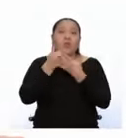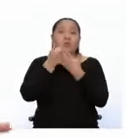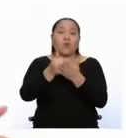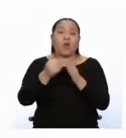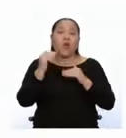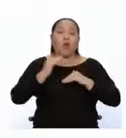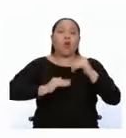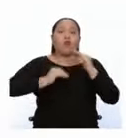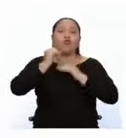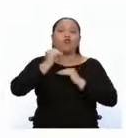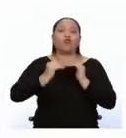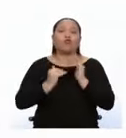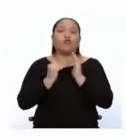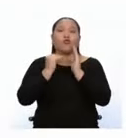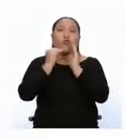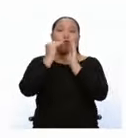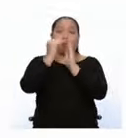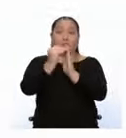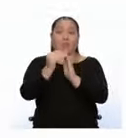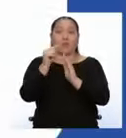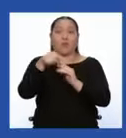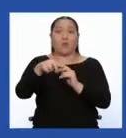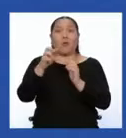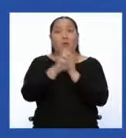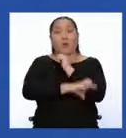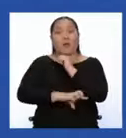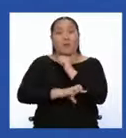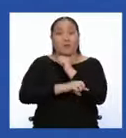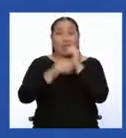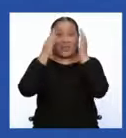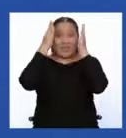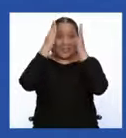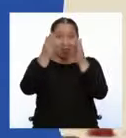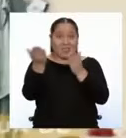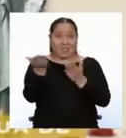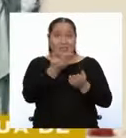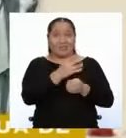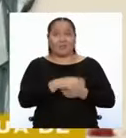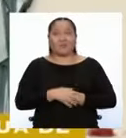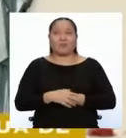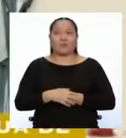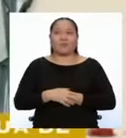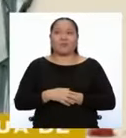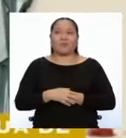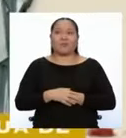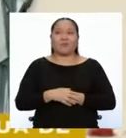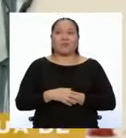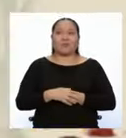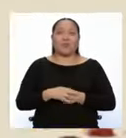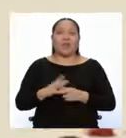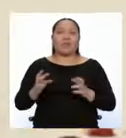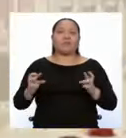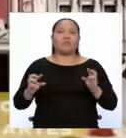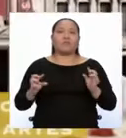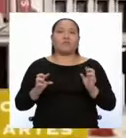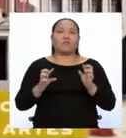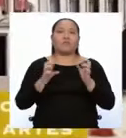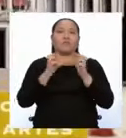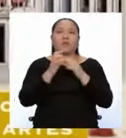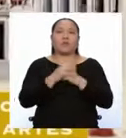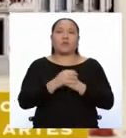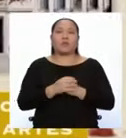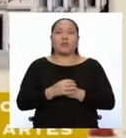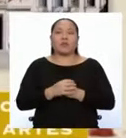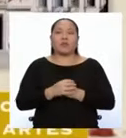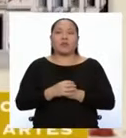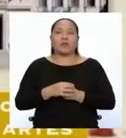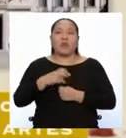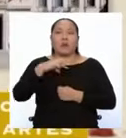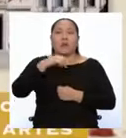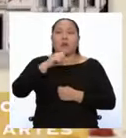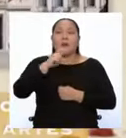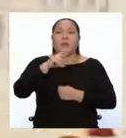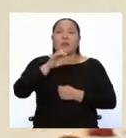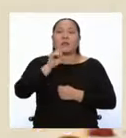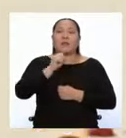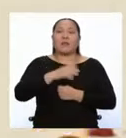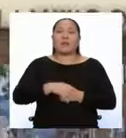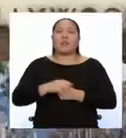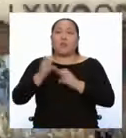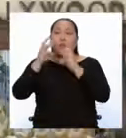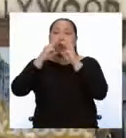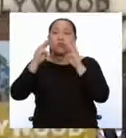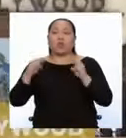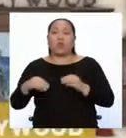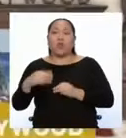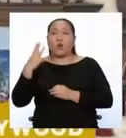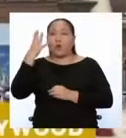Ahora sí, atentos y atentas, y vamos con el video. La Torre Eiffel y la Estatua de la Libertad. El Palacio de Versailles y el Museo de Bellas